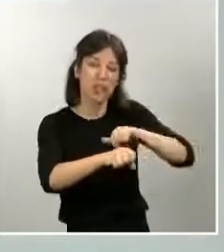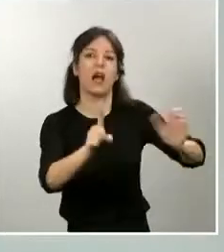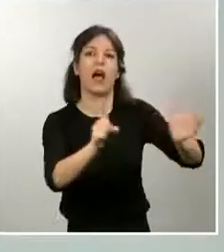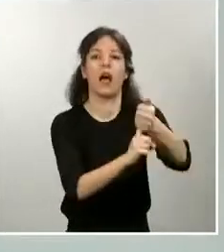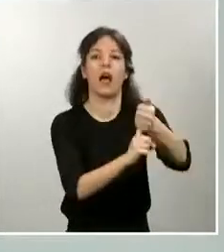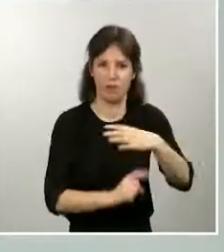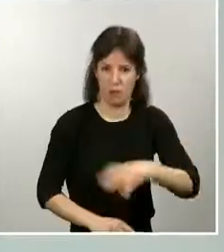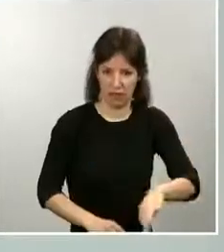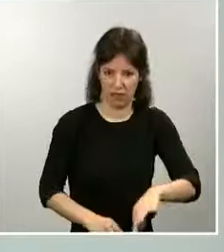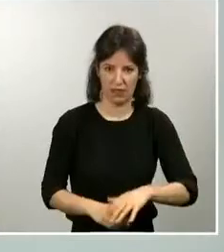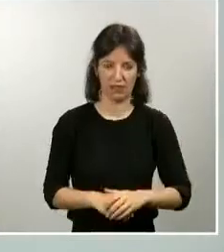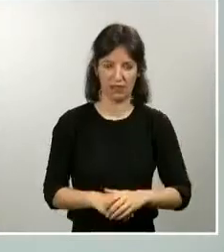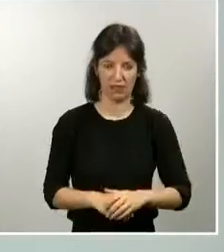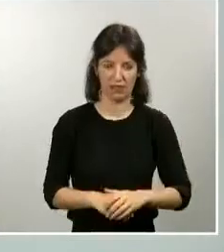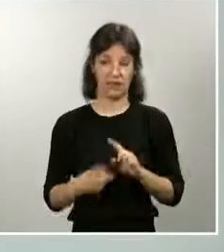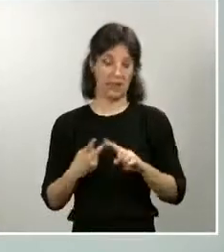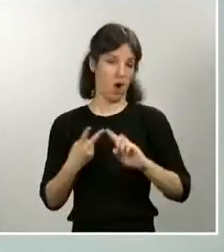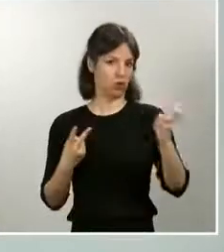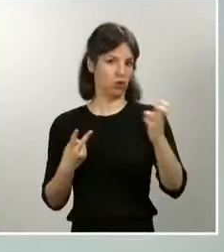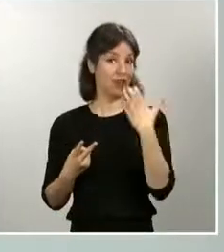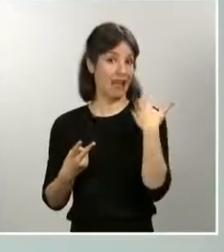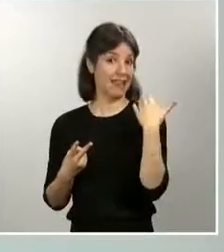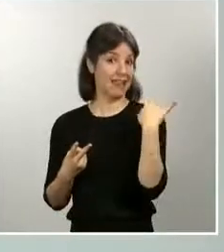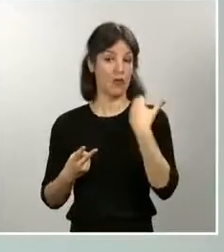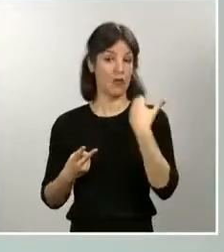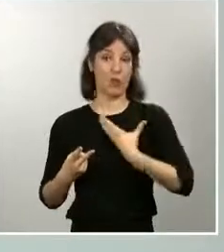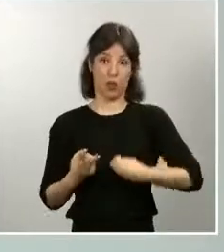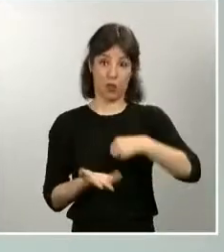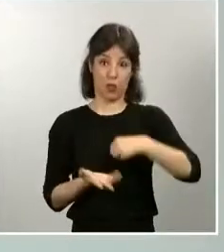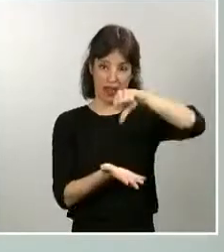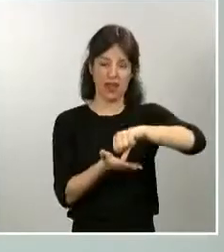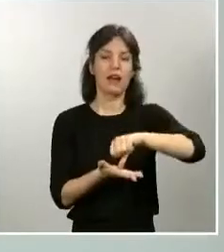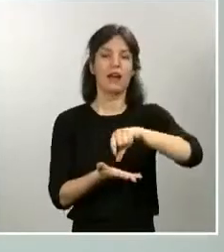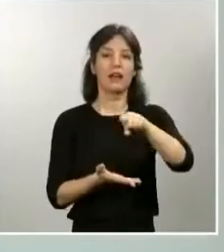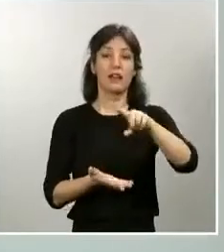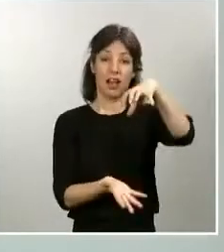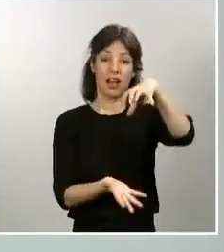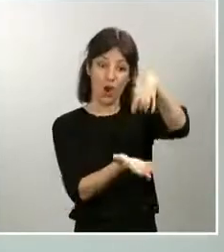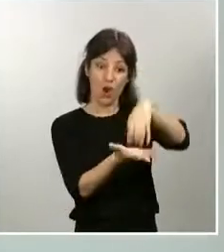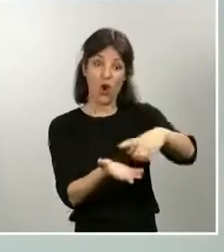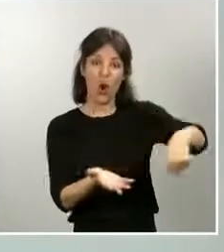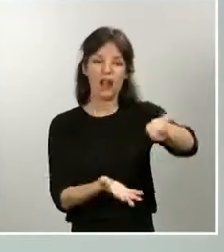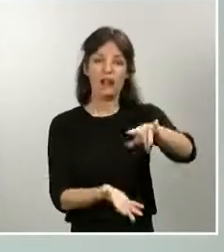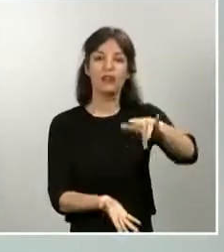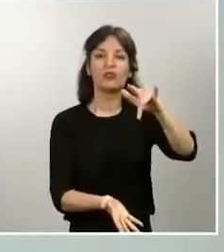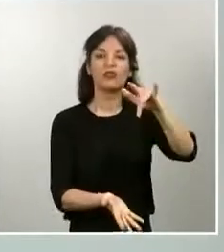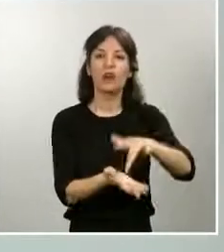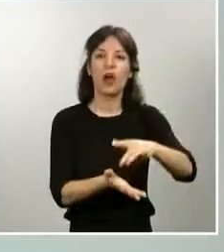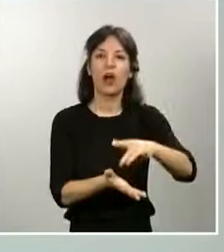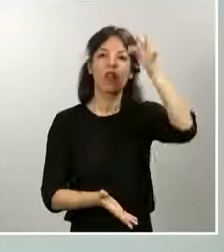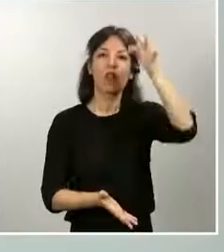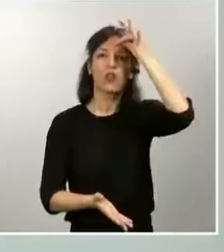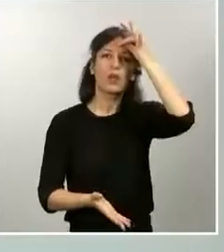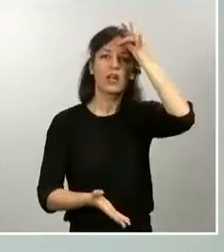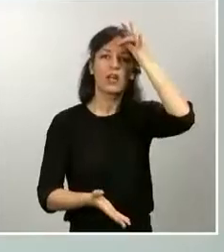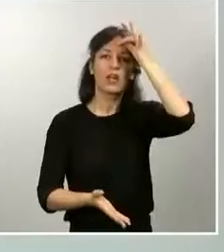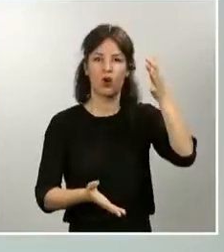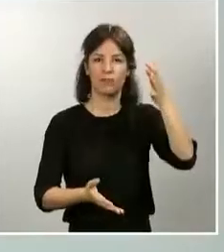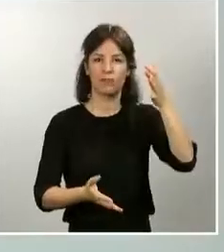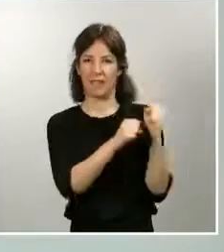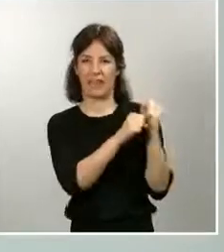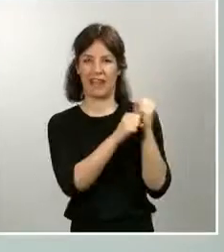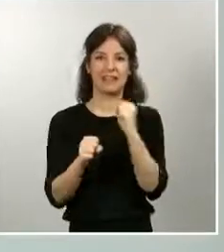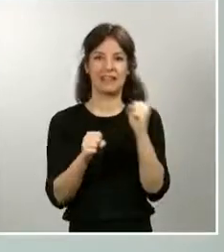en Murcia también, en la capital, fue desalojado un local donde se estaba celebrando el domingo de Ramos, sin guardar las medidas